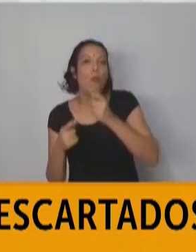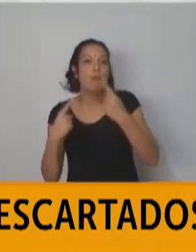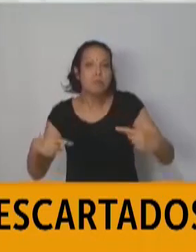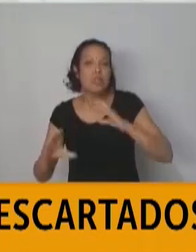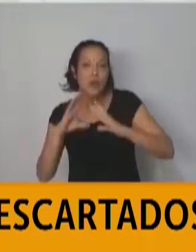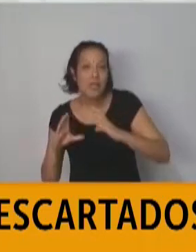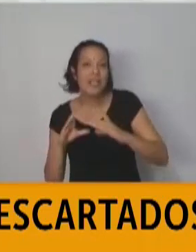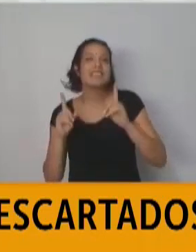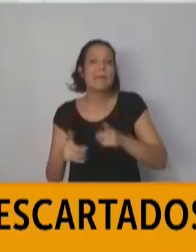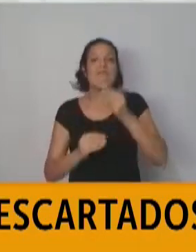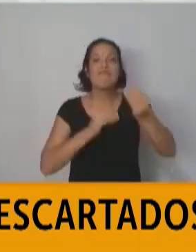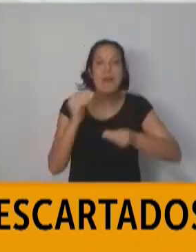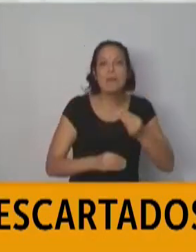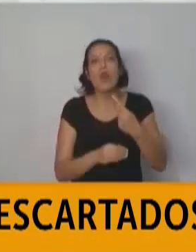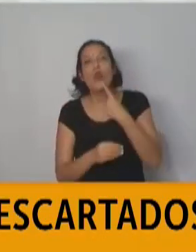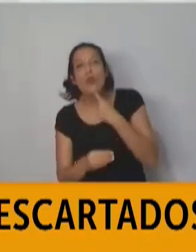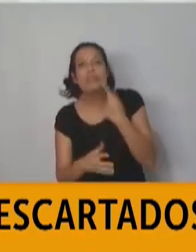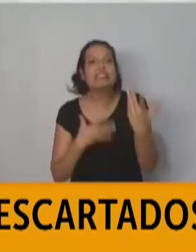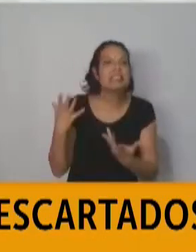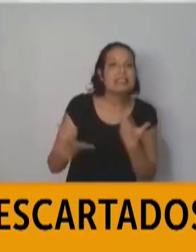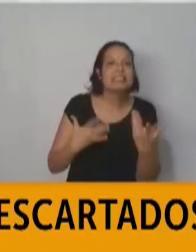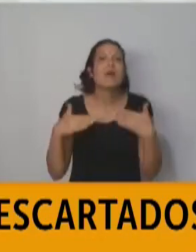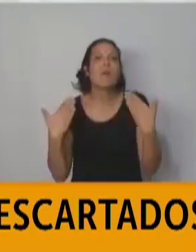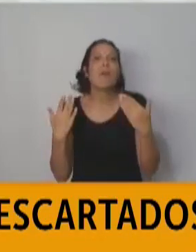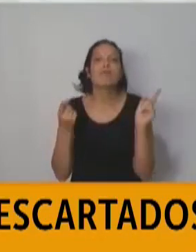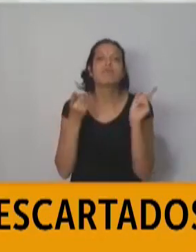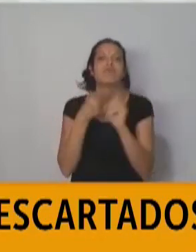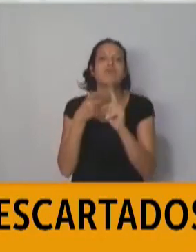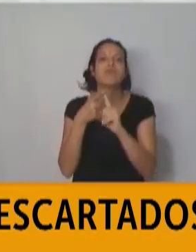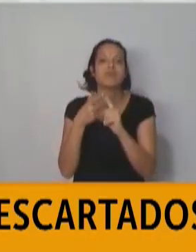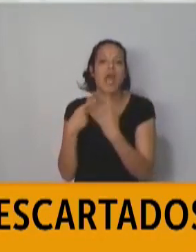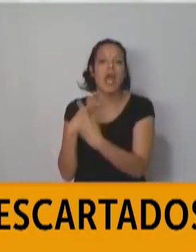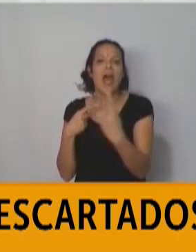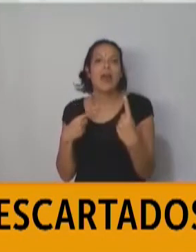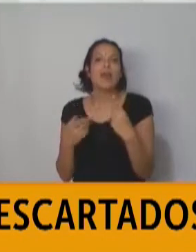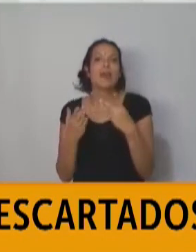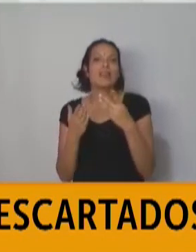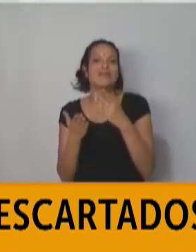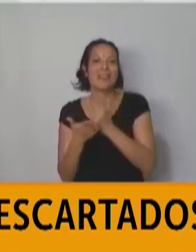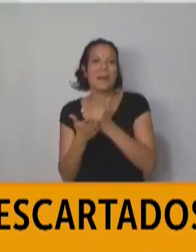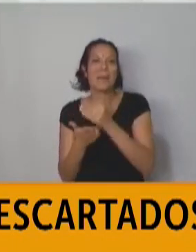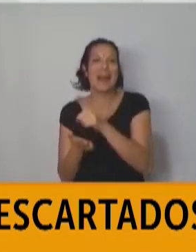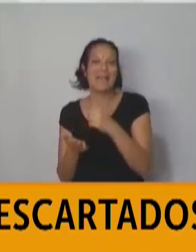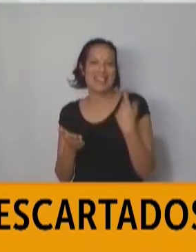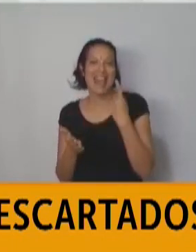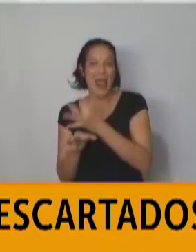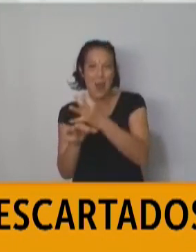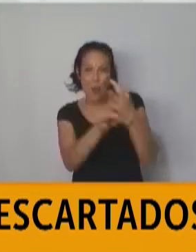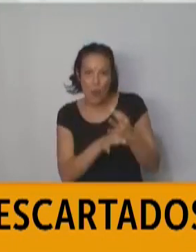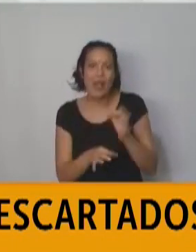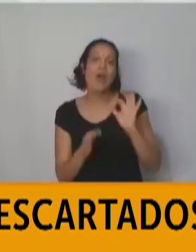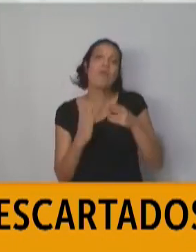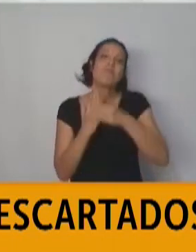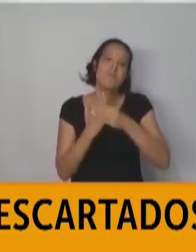tengan dudas y que lo requieran, que se comuniquen con las respectivas direcciones departamentales de escuelas o el propio Consejo General de Educación